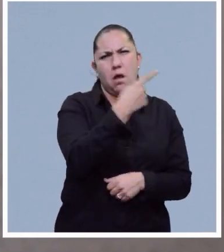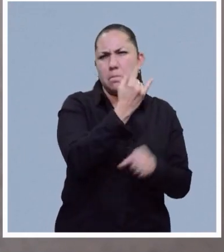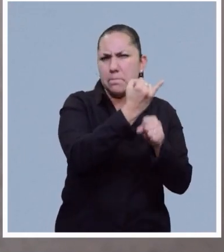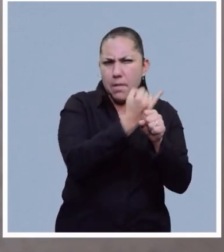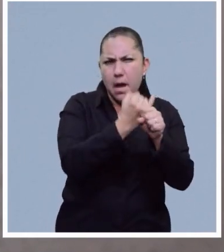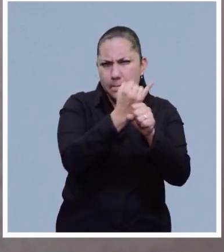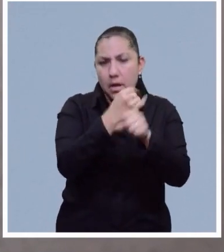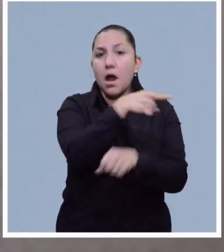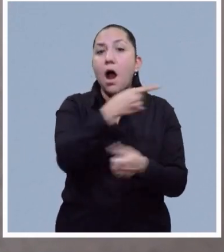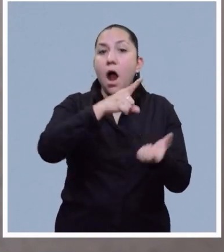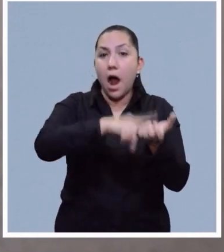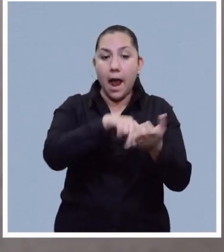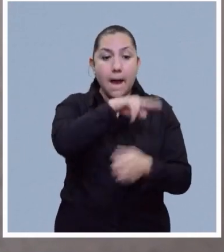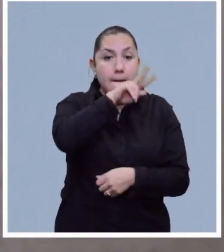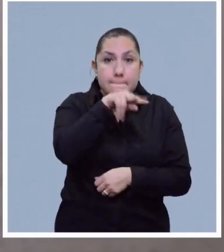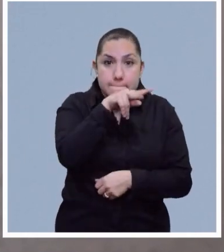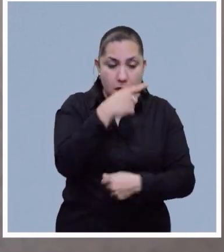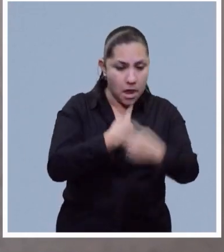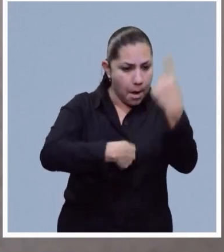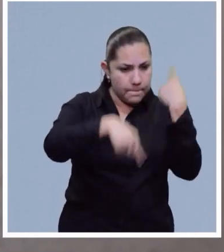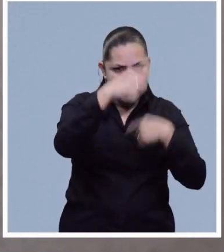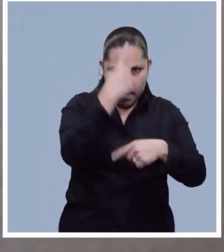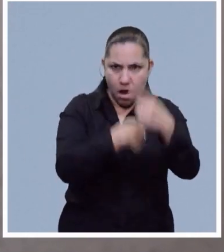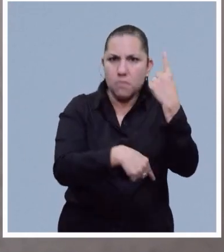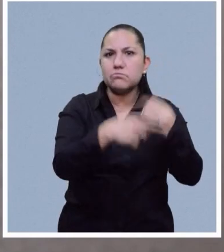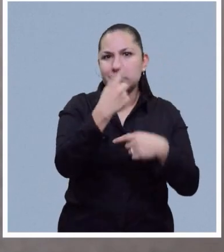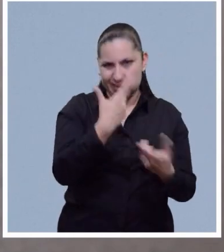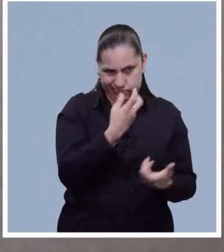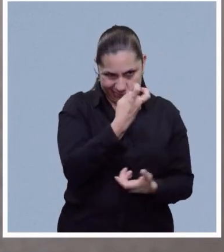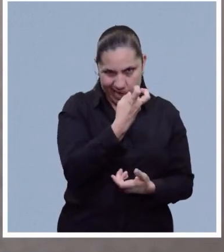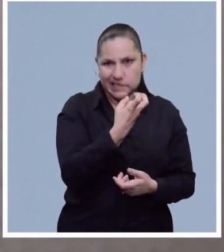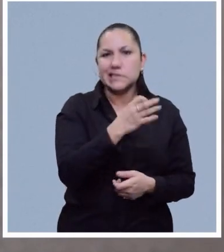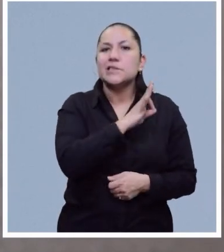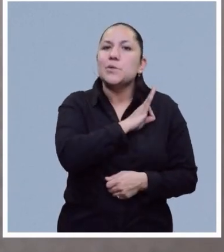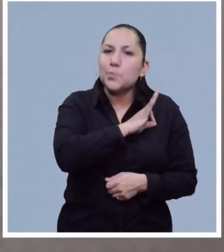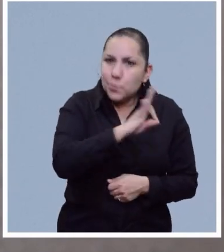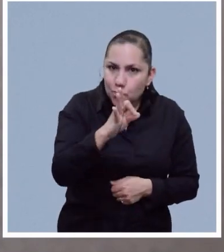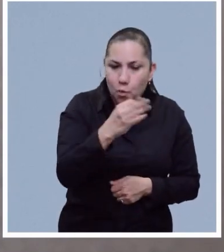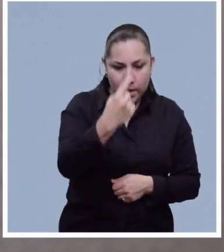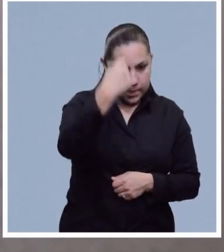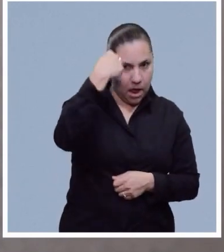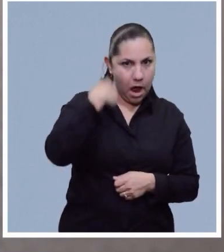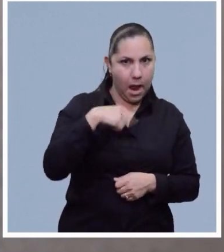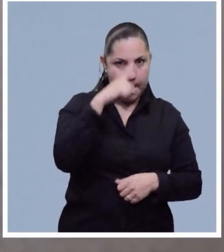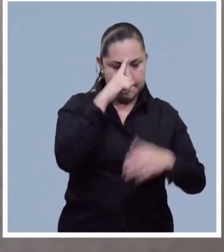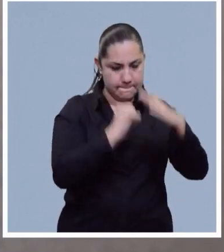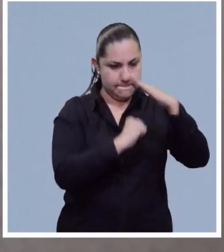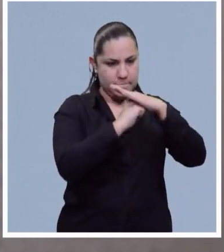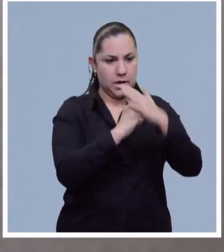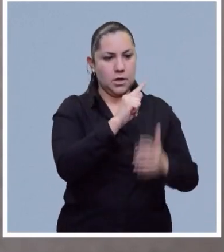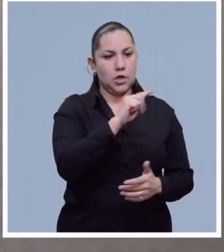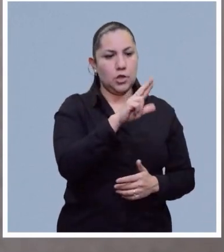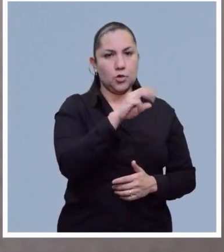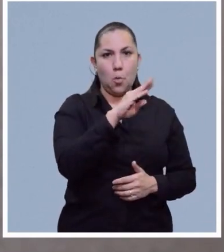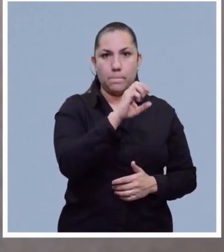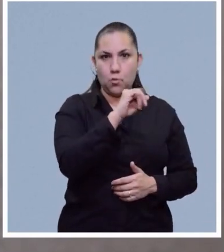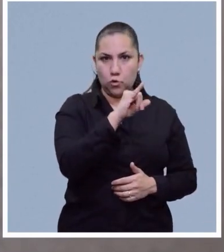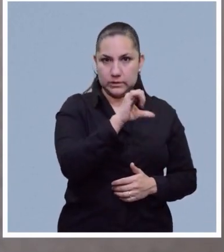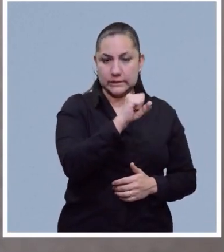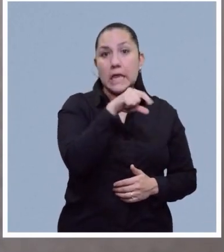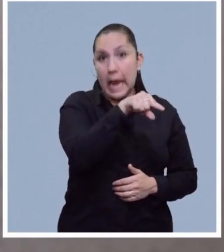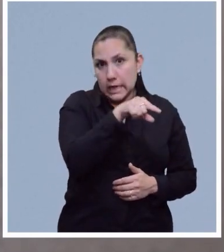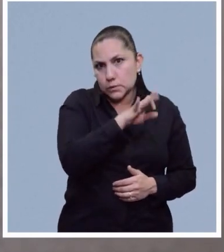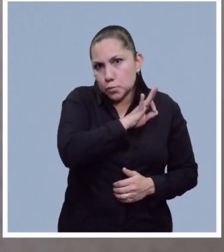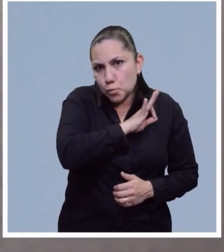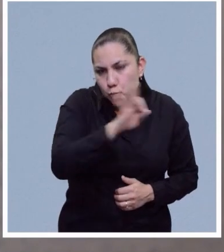produce arteriosclerosis y puede provocar trombosis o daños mayores al humano. Eso es una